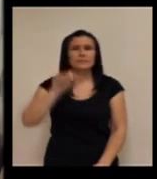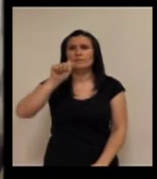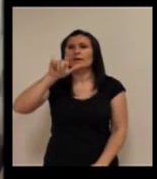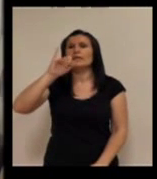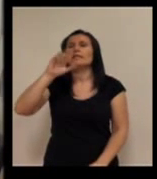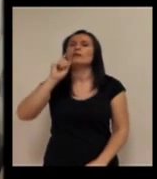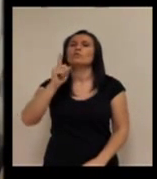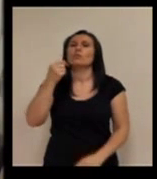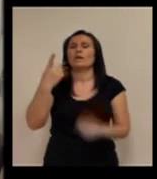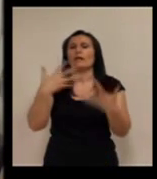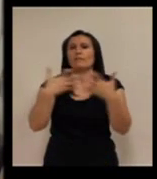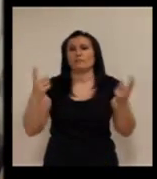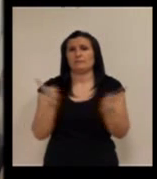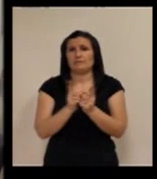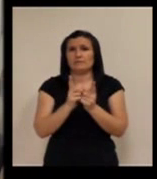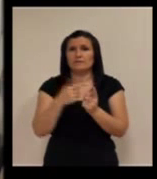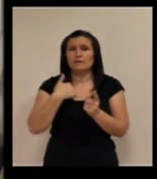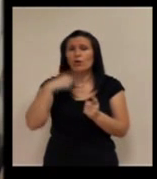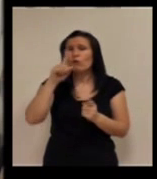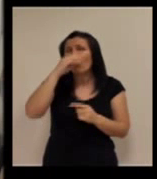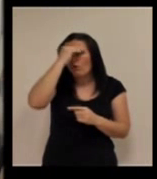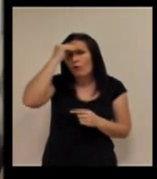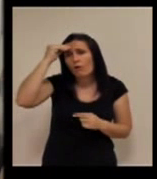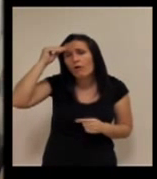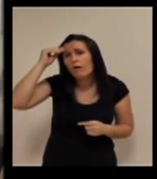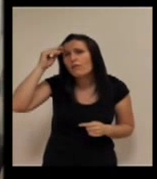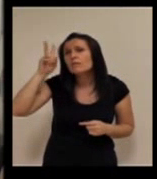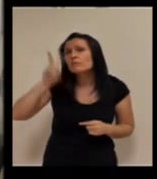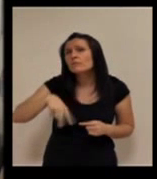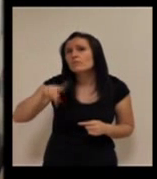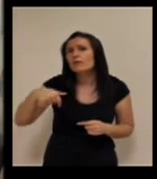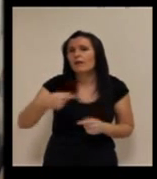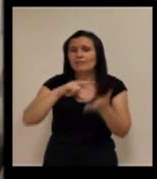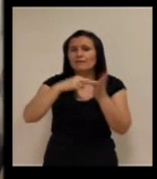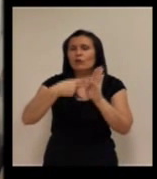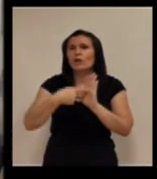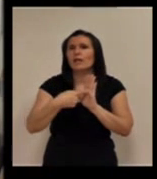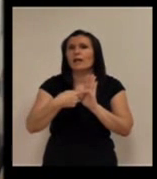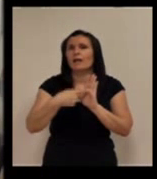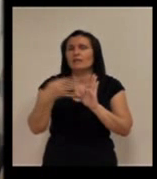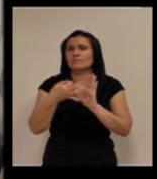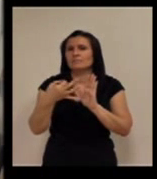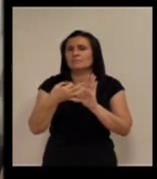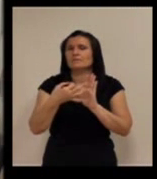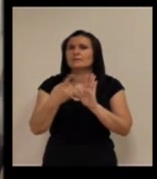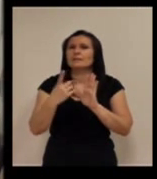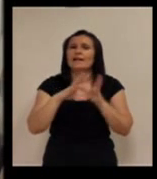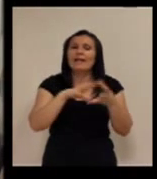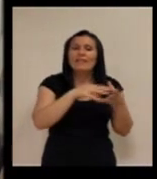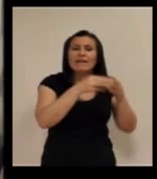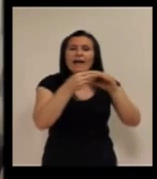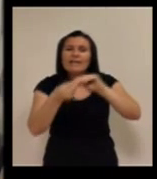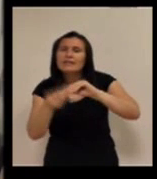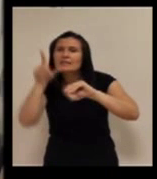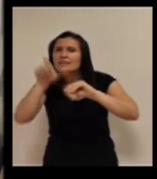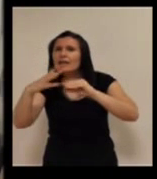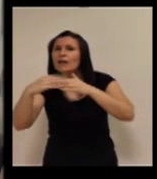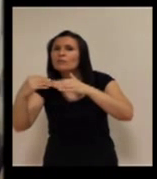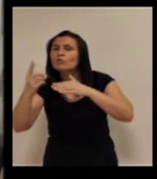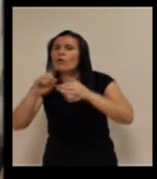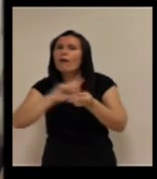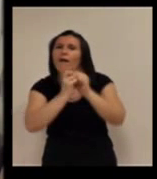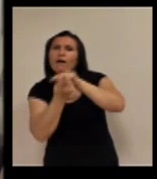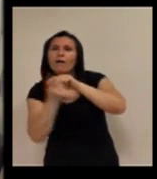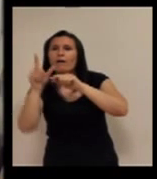bueno yo solamente una pequeña frase y es que que no se nos olvide nunca que es la tecnología la que debe ir